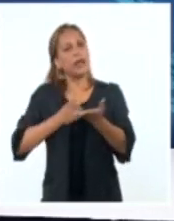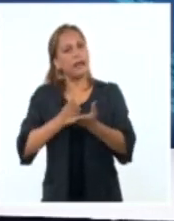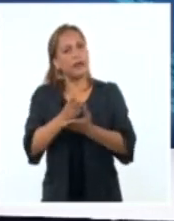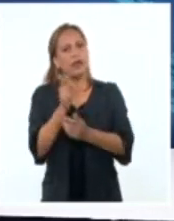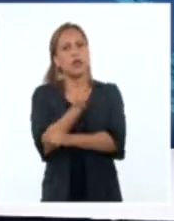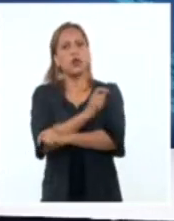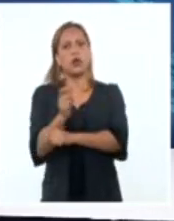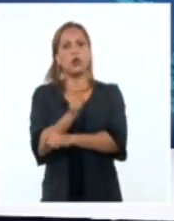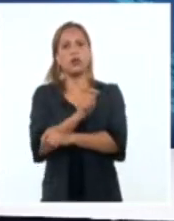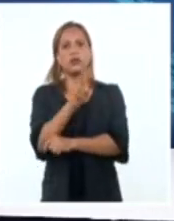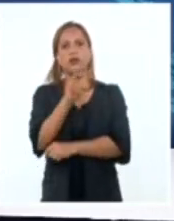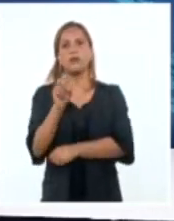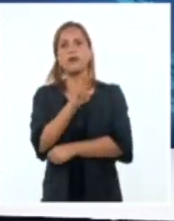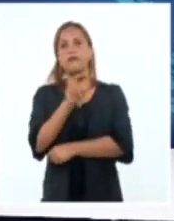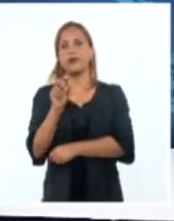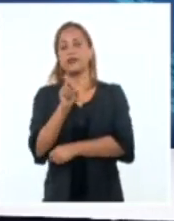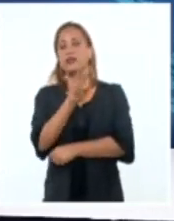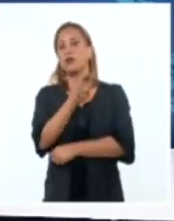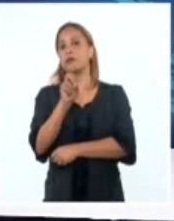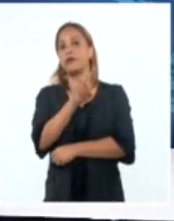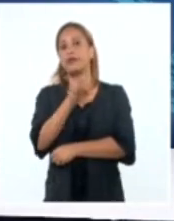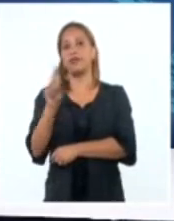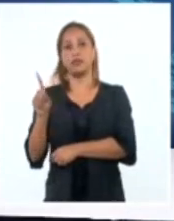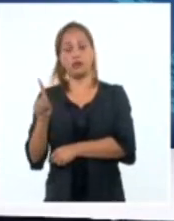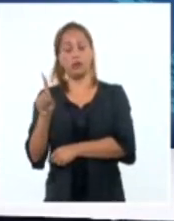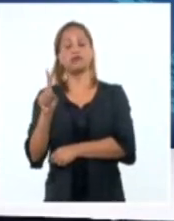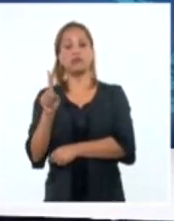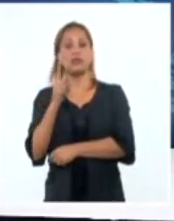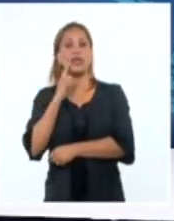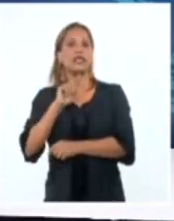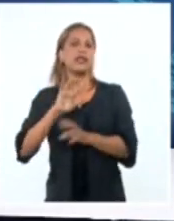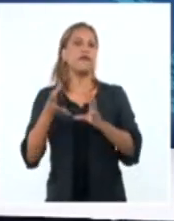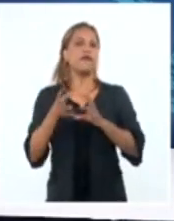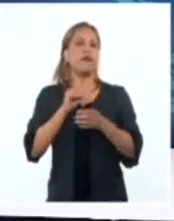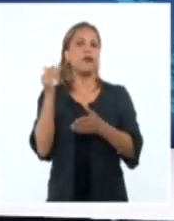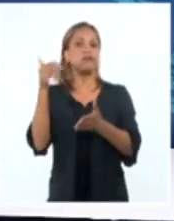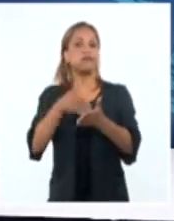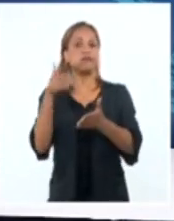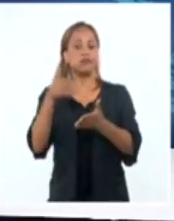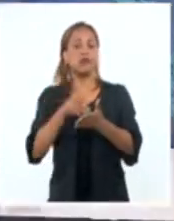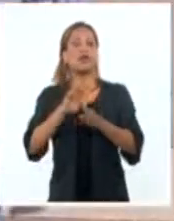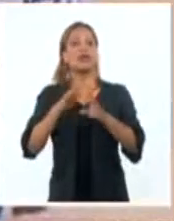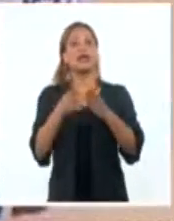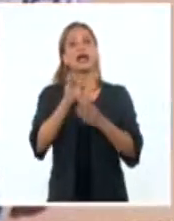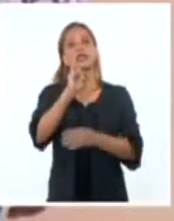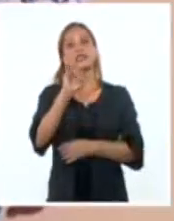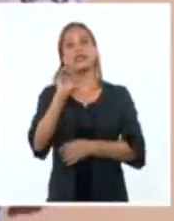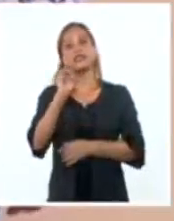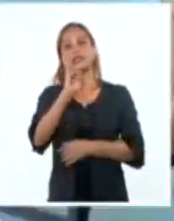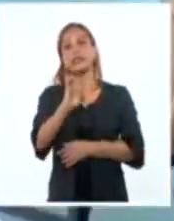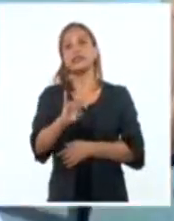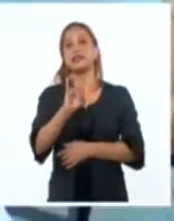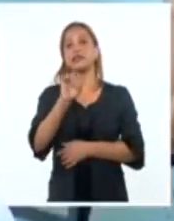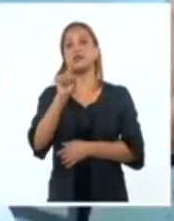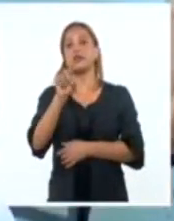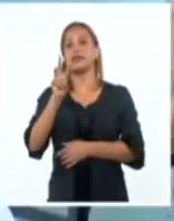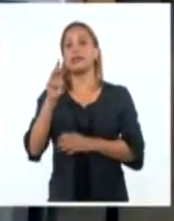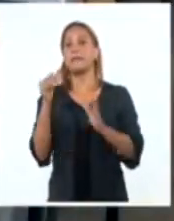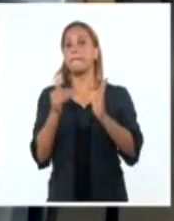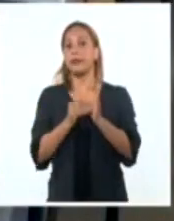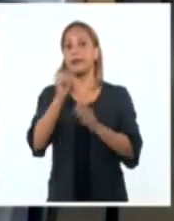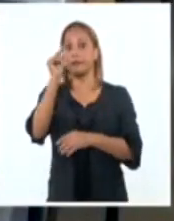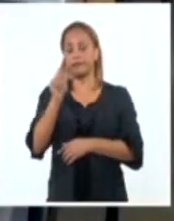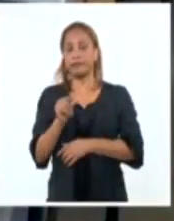el curso escolar 2020-2021 de manera presencial. Por cierto, casi 613 mil estudiantes vuelven a las